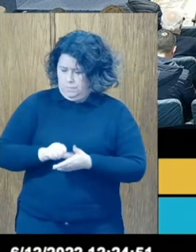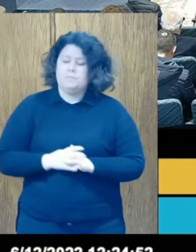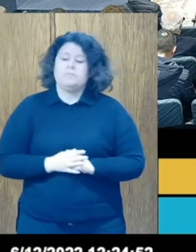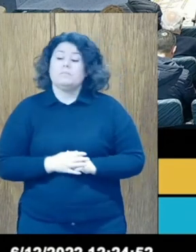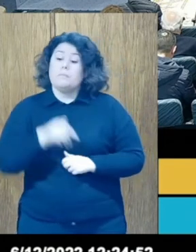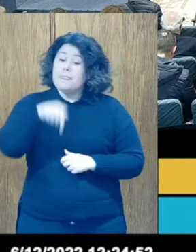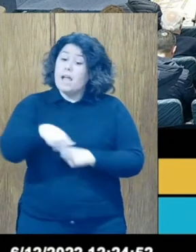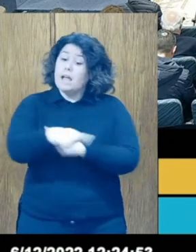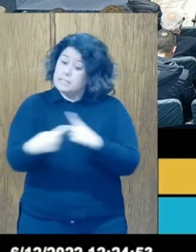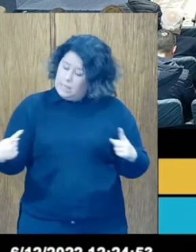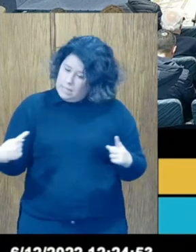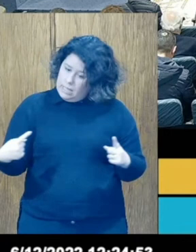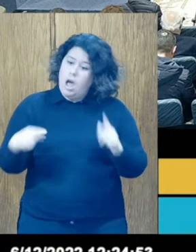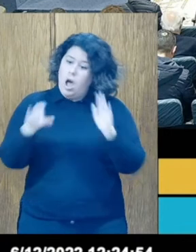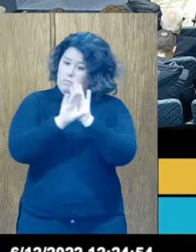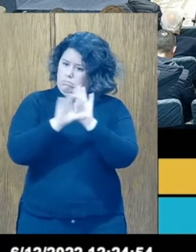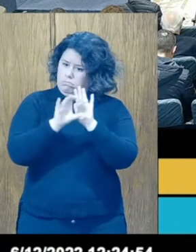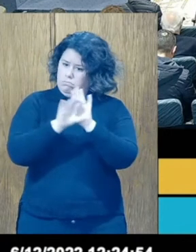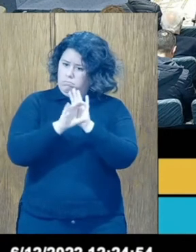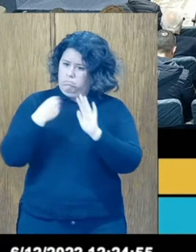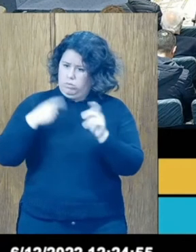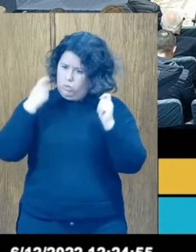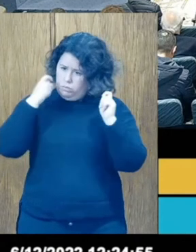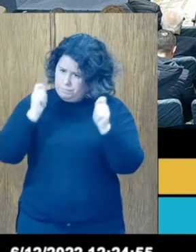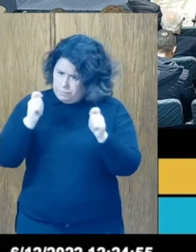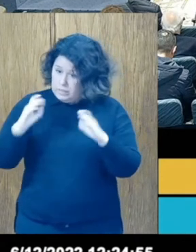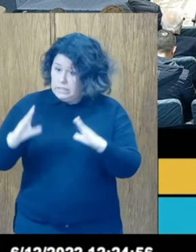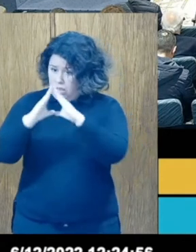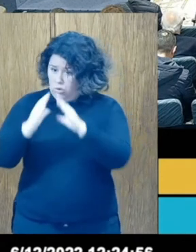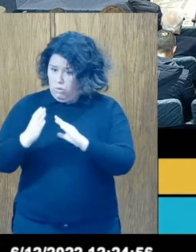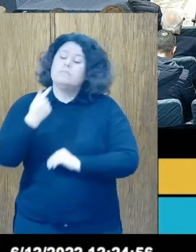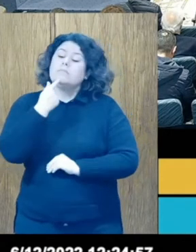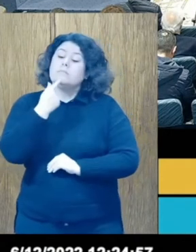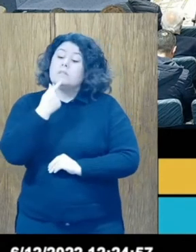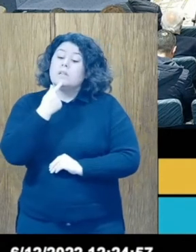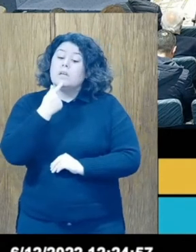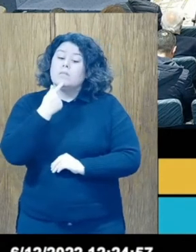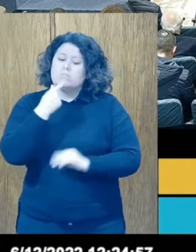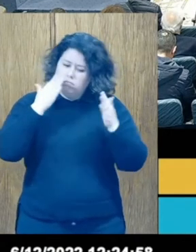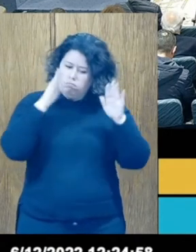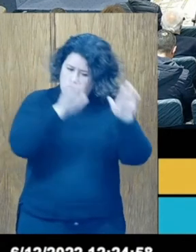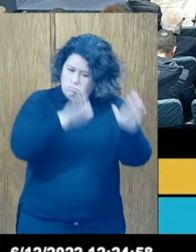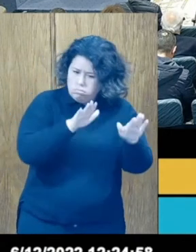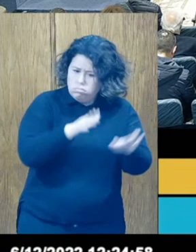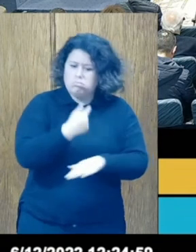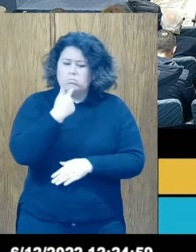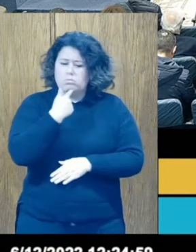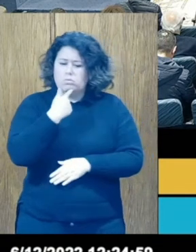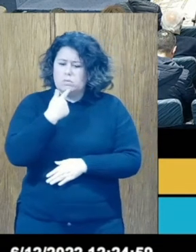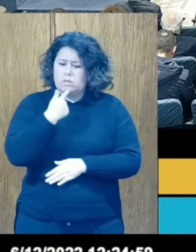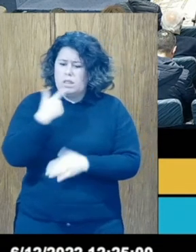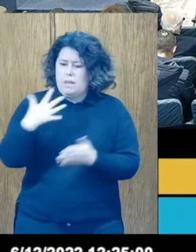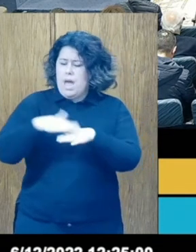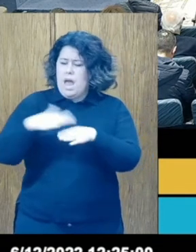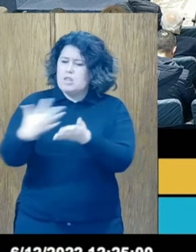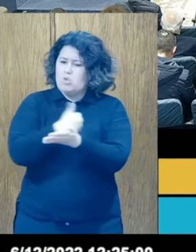que celebramos la onomástica de nuestra Constitución, no podemos hacer más halago a la misma que reivindicar firmemente para el pueblo berciano